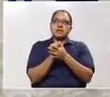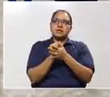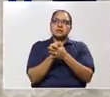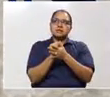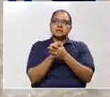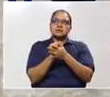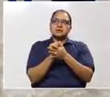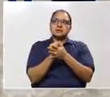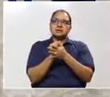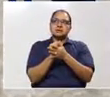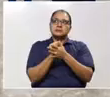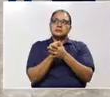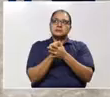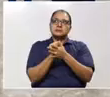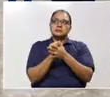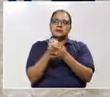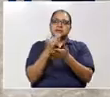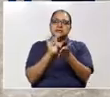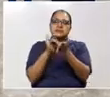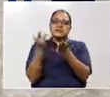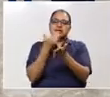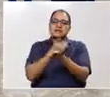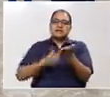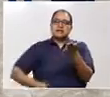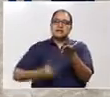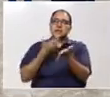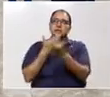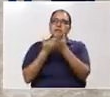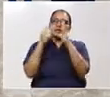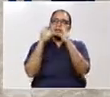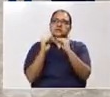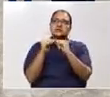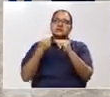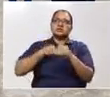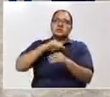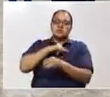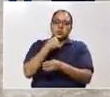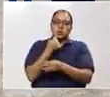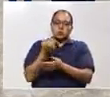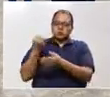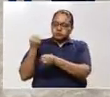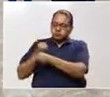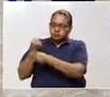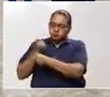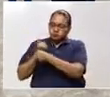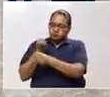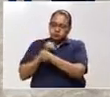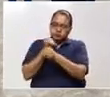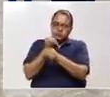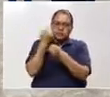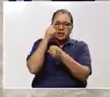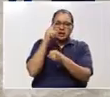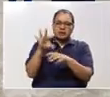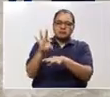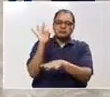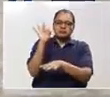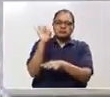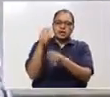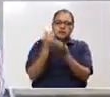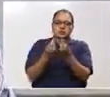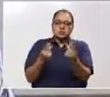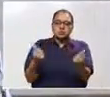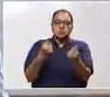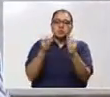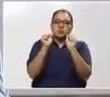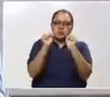Gracias, presidente. Buenas noches, pueblo hondureño. Efectivamente, se ha venido trabajando en pos de buscar una solución que